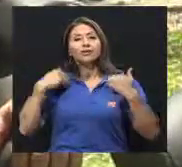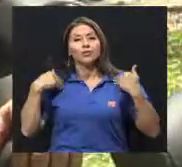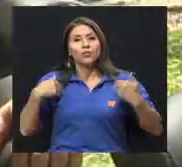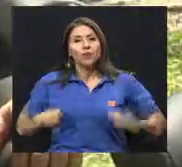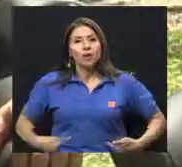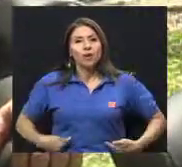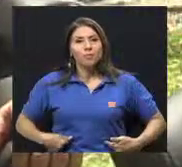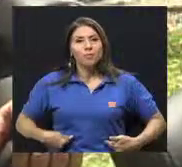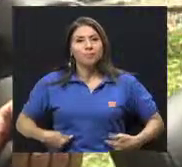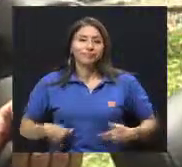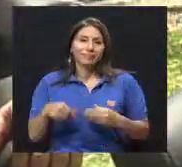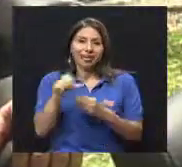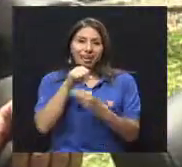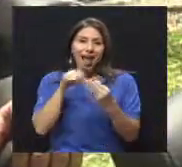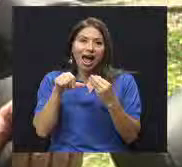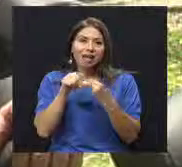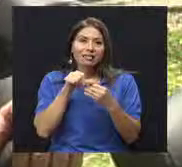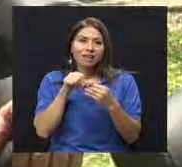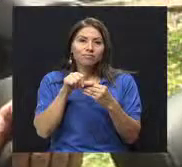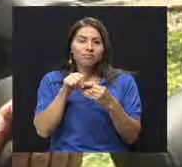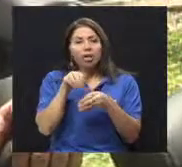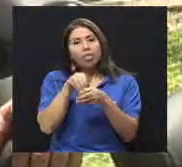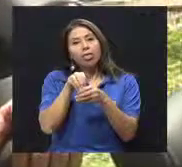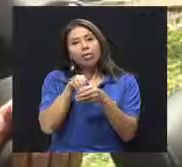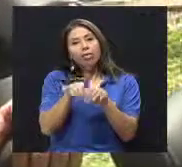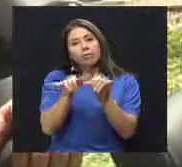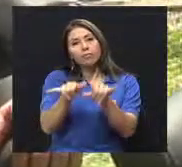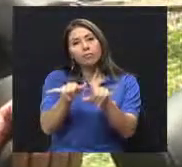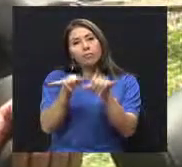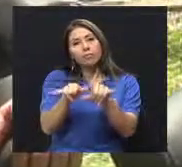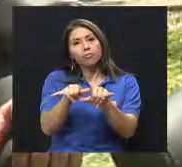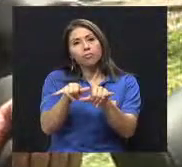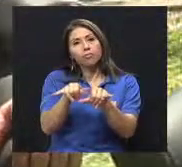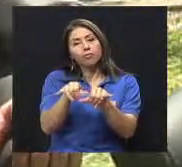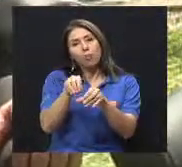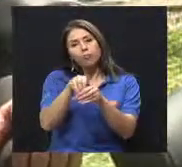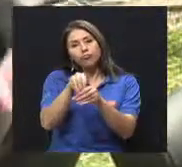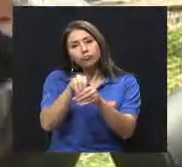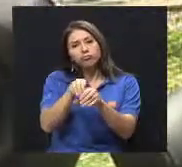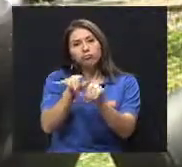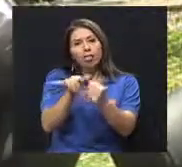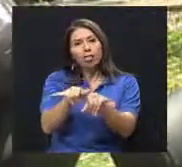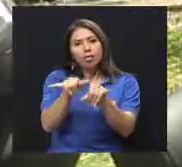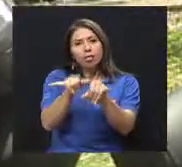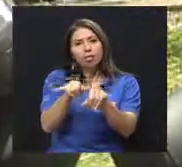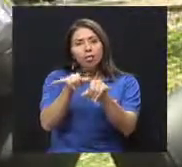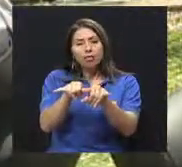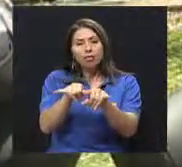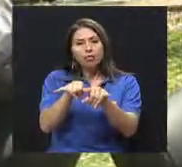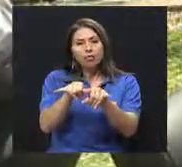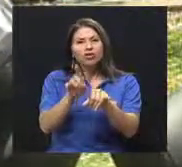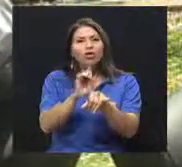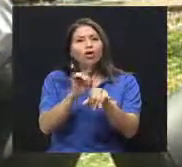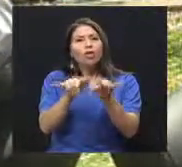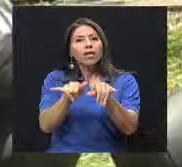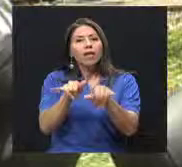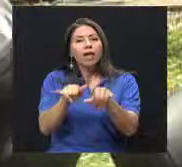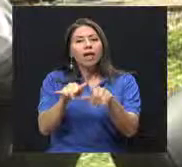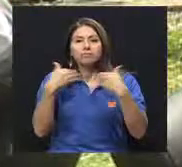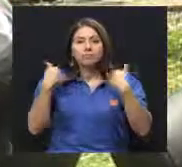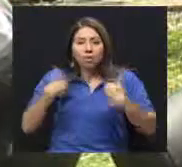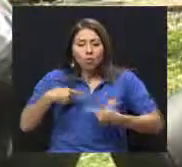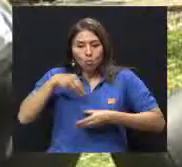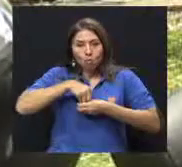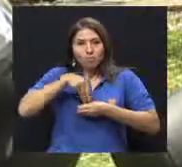¿Para qué? Para acumularlo, para tenerlo ahí de reserva. Esto es el gran responsable del